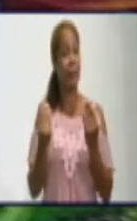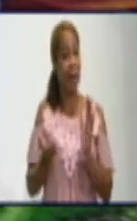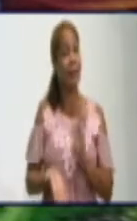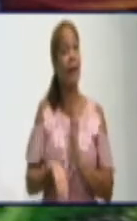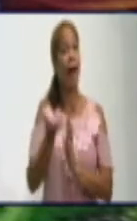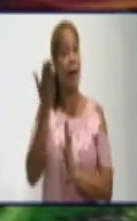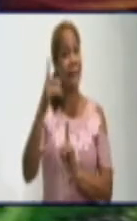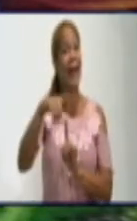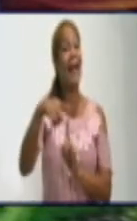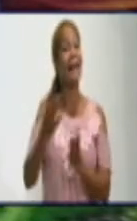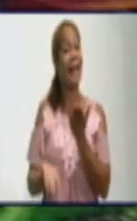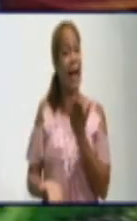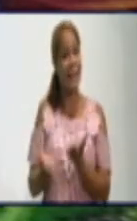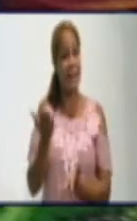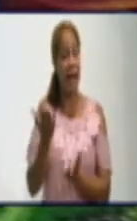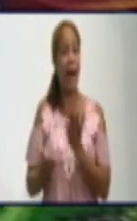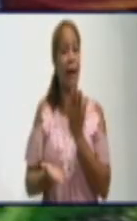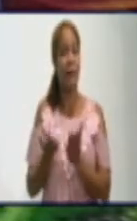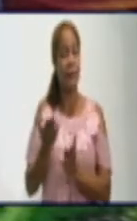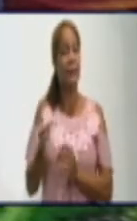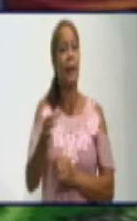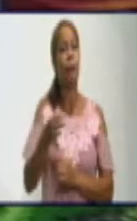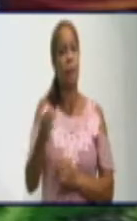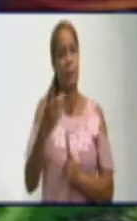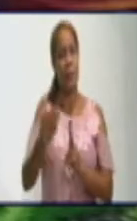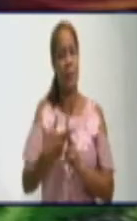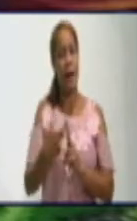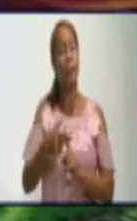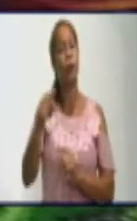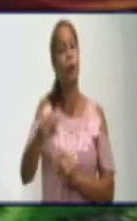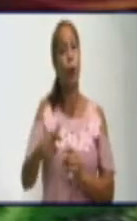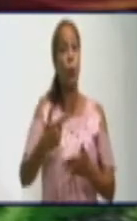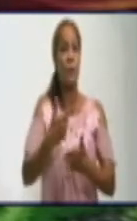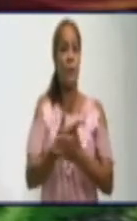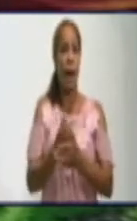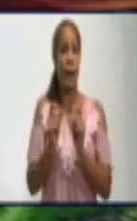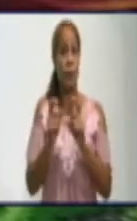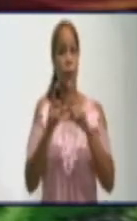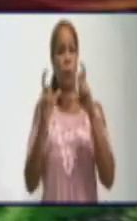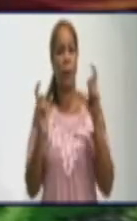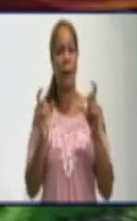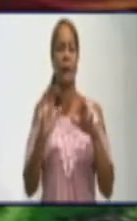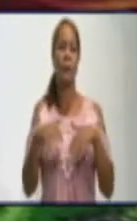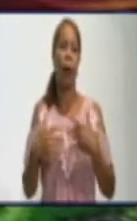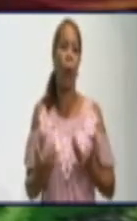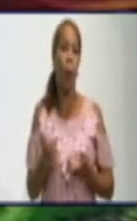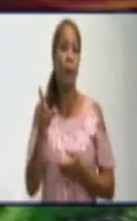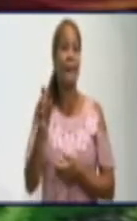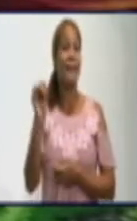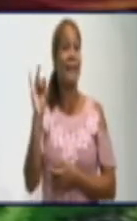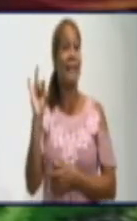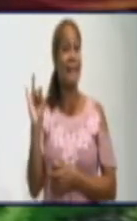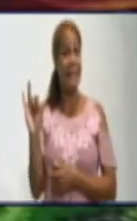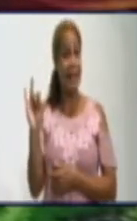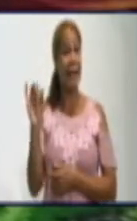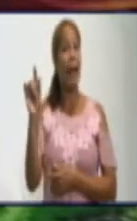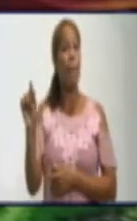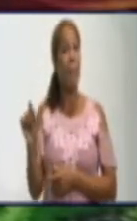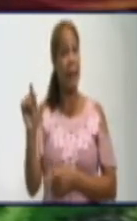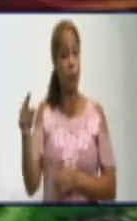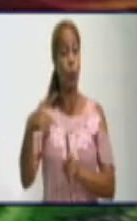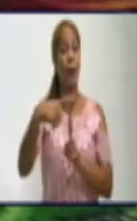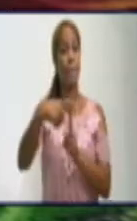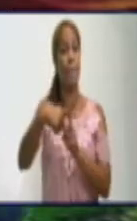la tasa del municipio Bayamo. Y hoy Yara sorprende con 17 casos positivos a la COVID